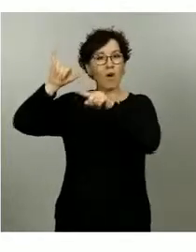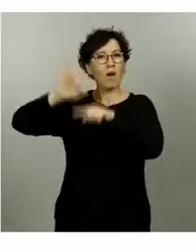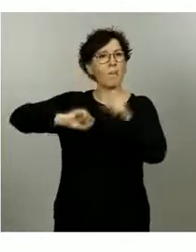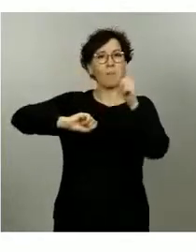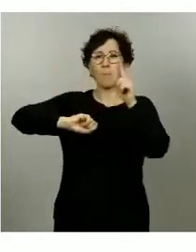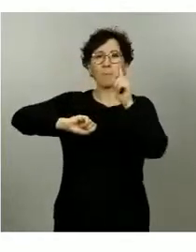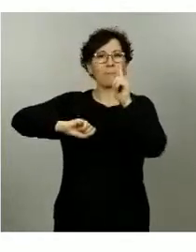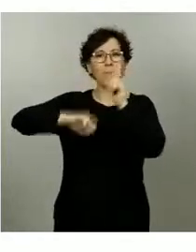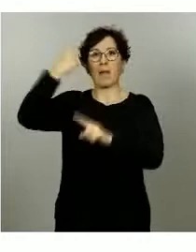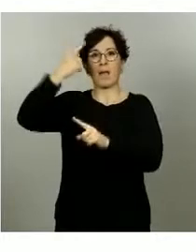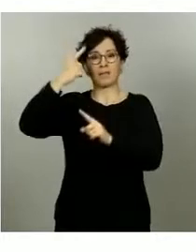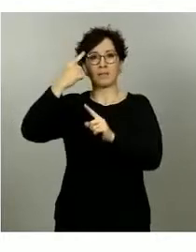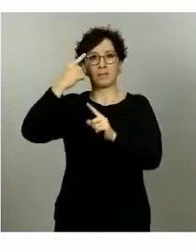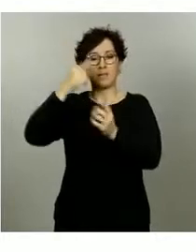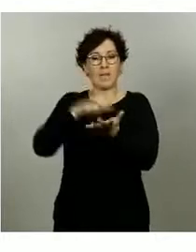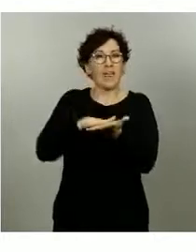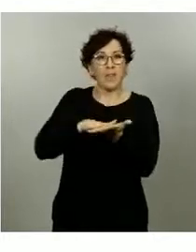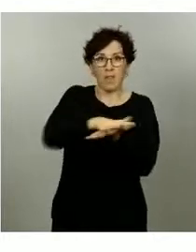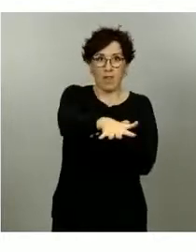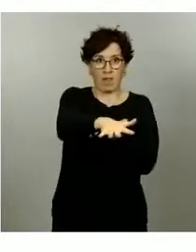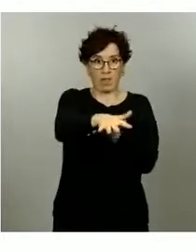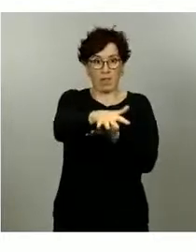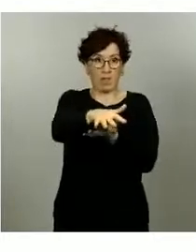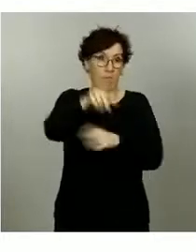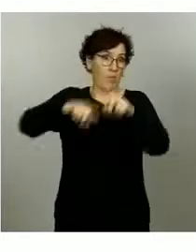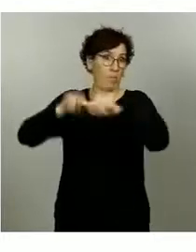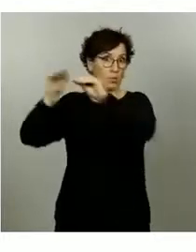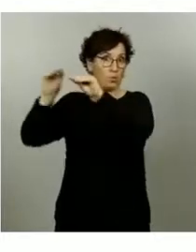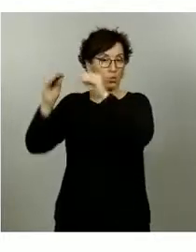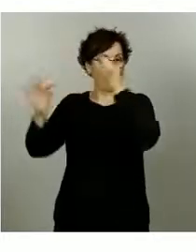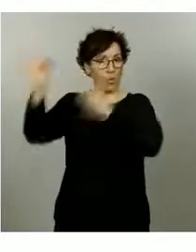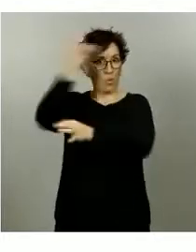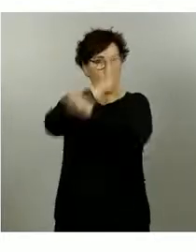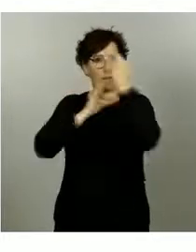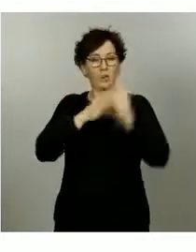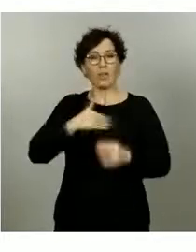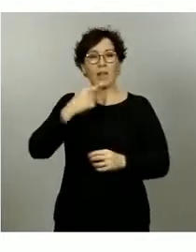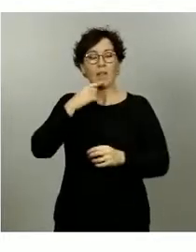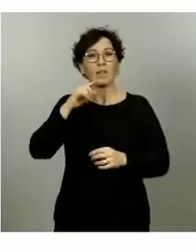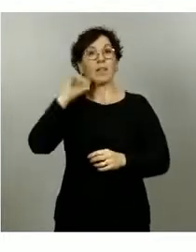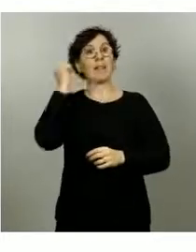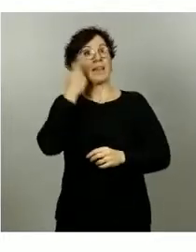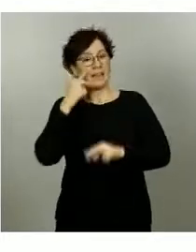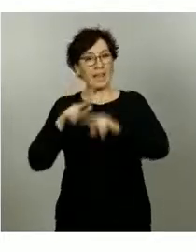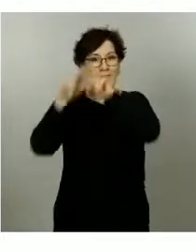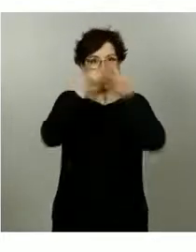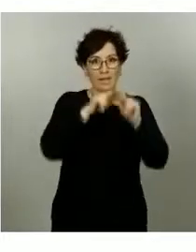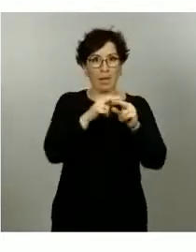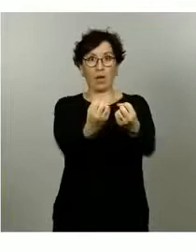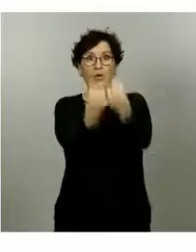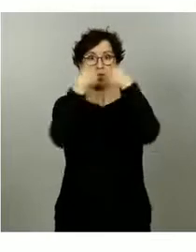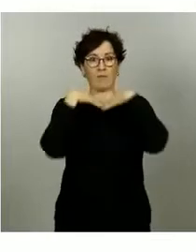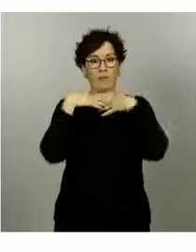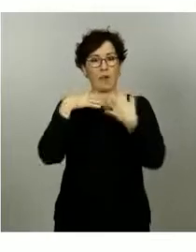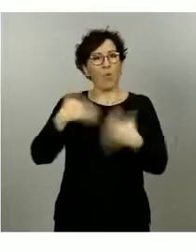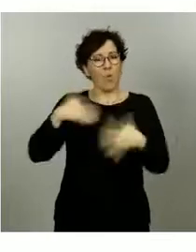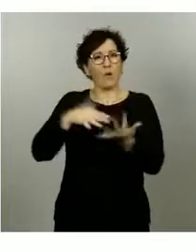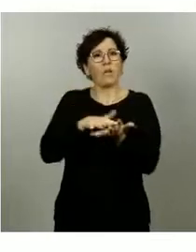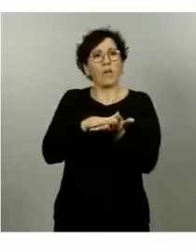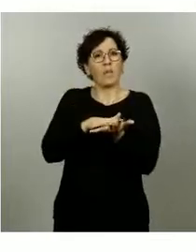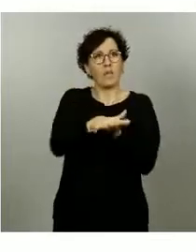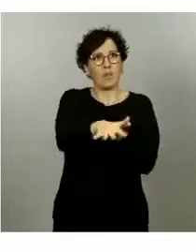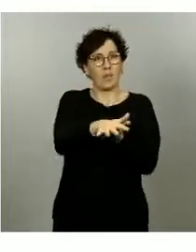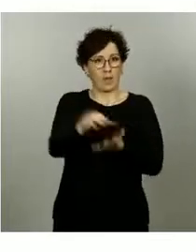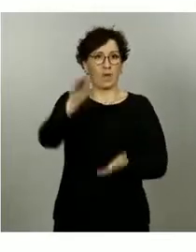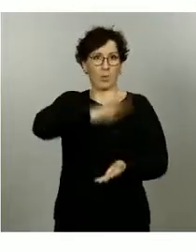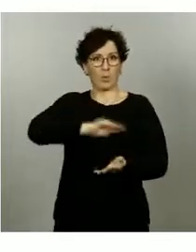destaca, es la Rioja. La Rioja es la comunidad autónoma que ha tenido mayor incidencia según los datos que notificaba, es decir,